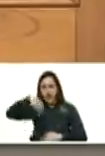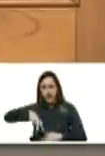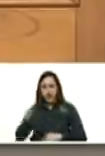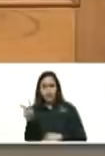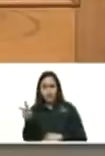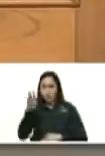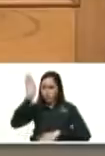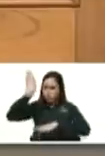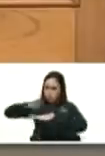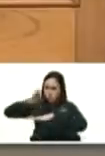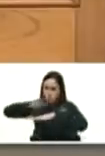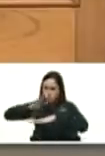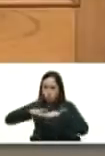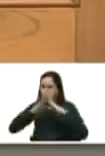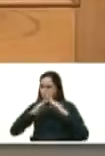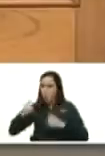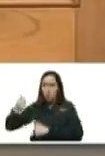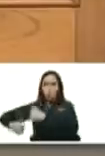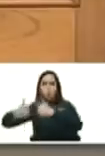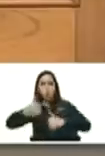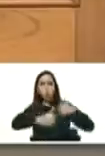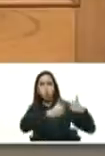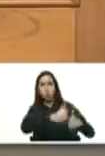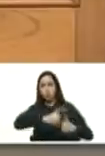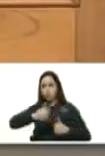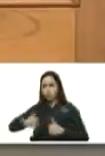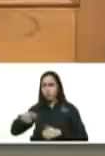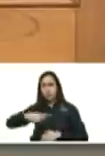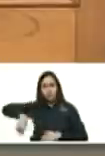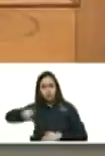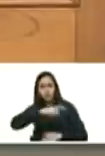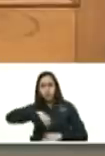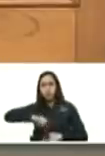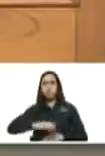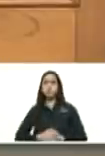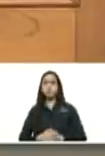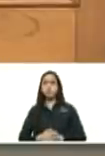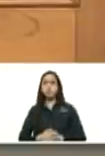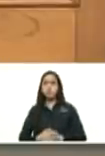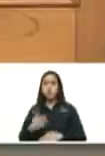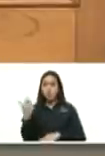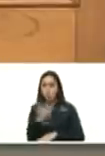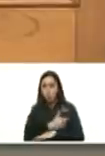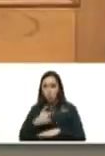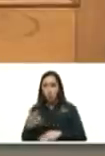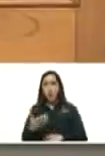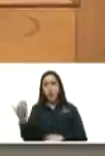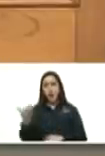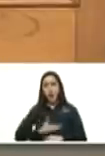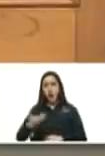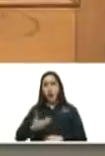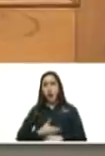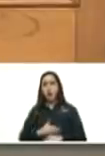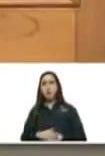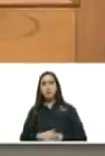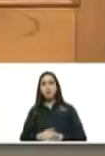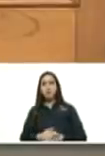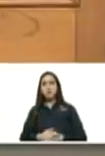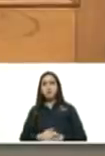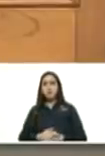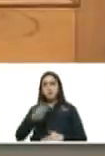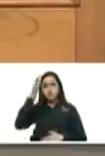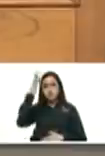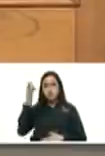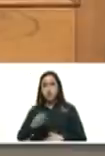hago un llamado a todos los candidatos y candidatas a gobernaciones a alcaldías a